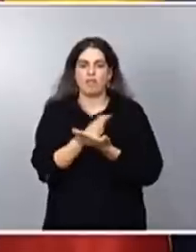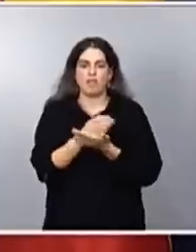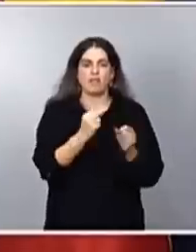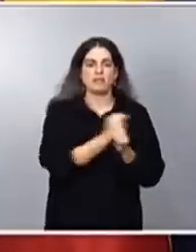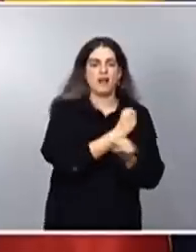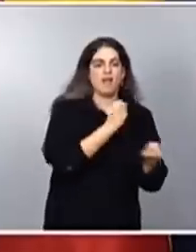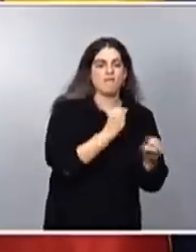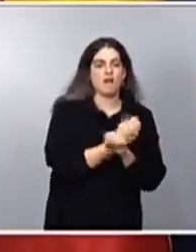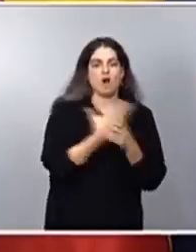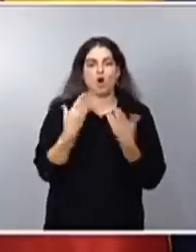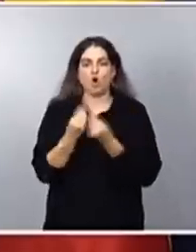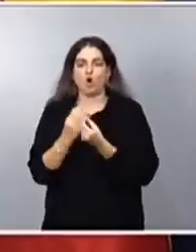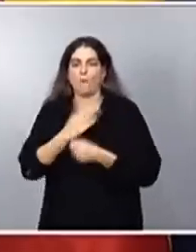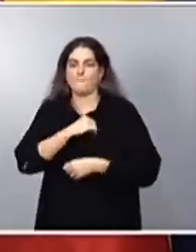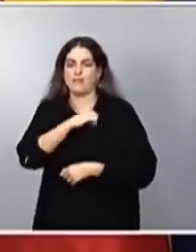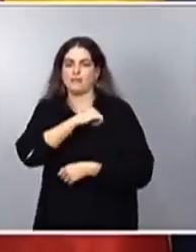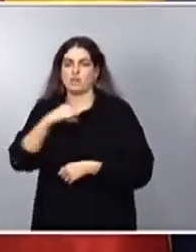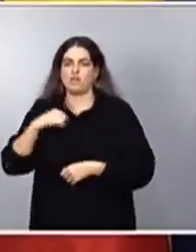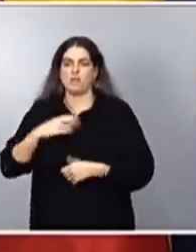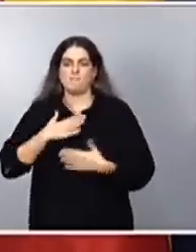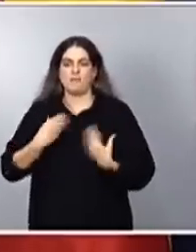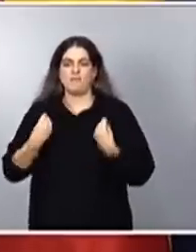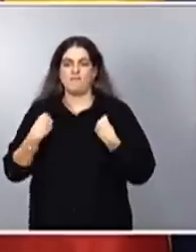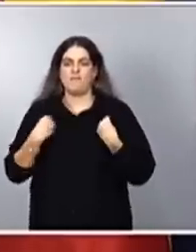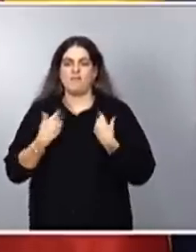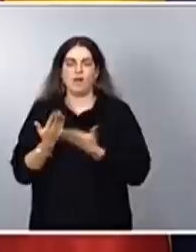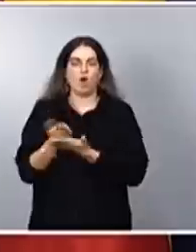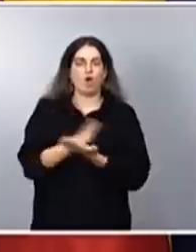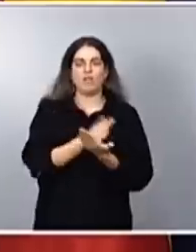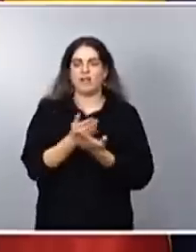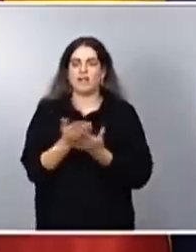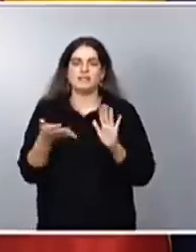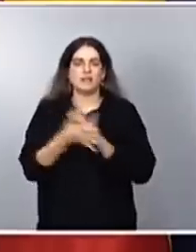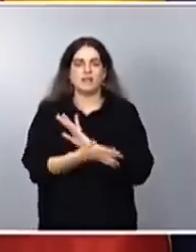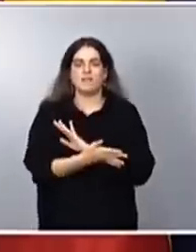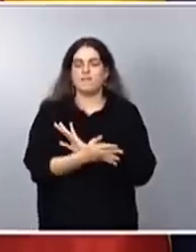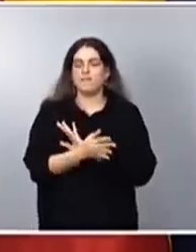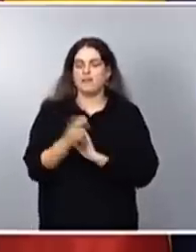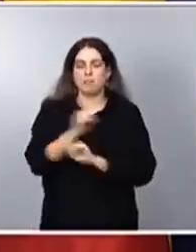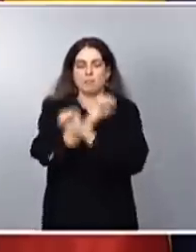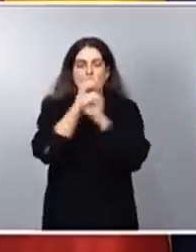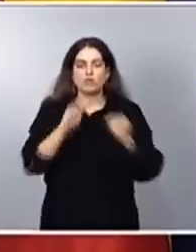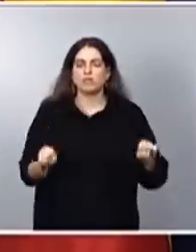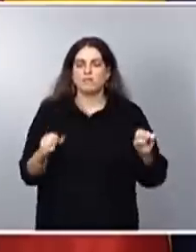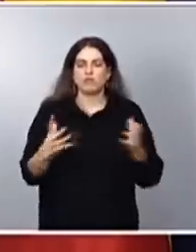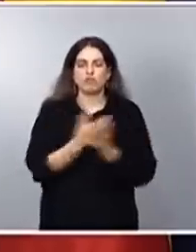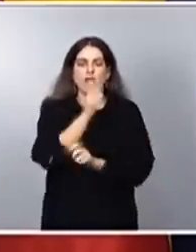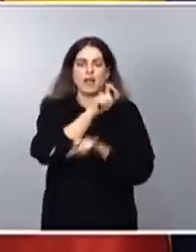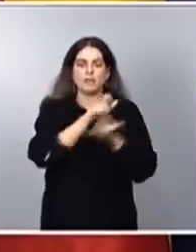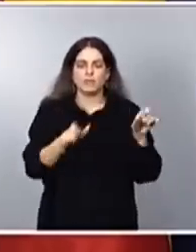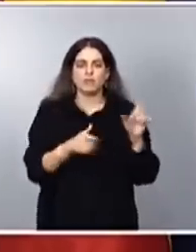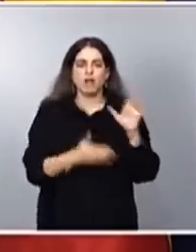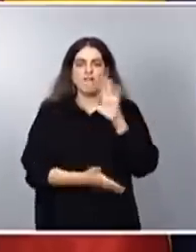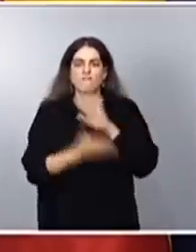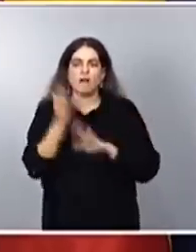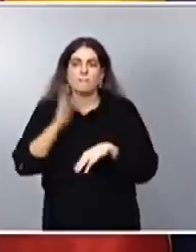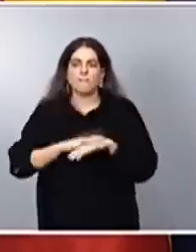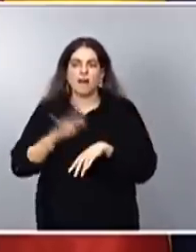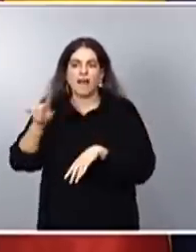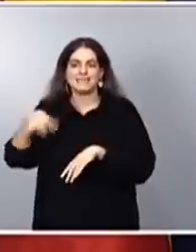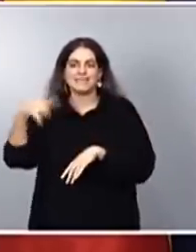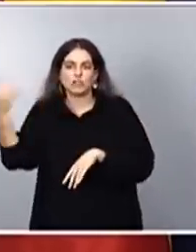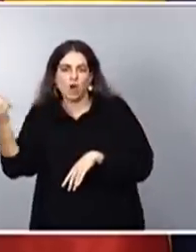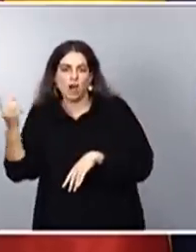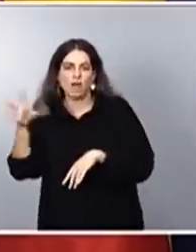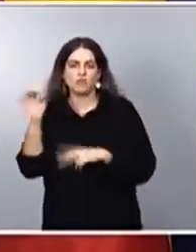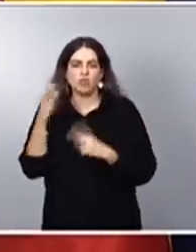personal en España es prácticamente ciencia ficción. Todo el mundo tira bien de actividades extraescolares, de las escuelas, de los abuelos